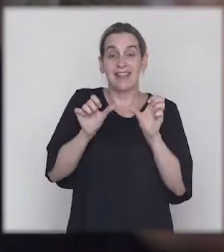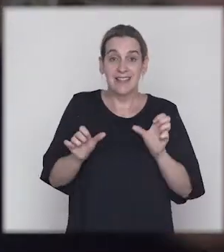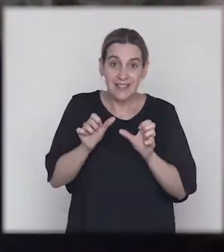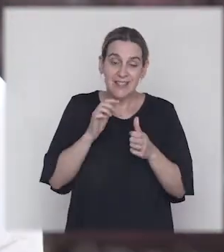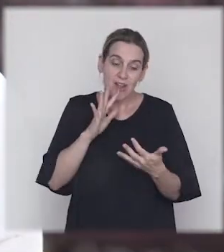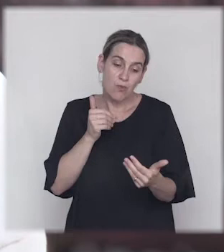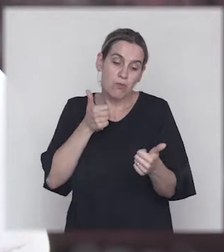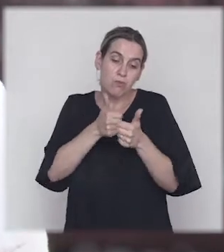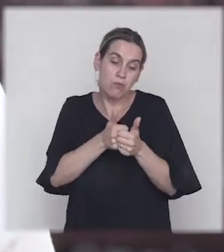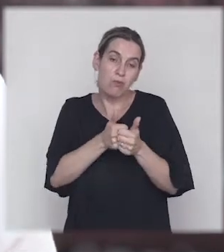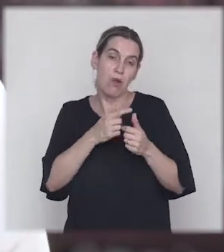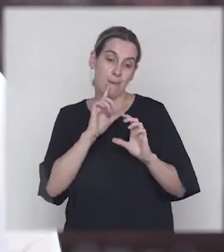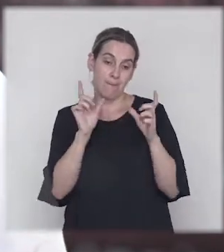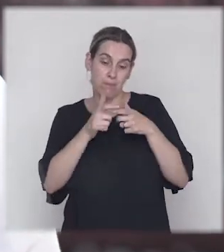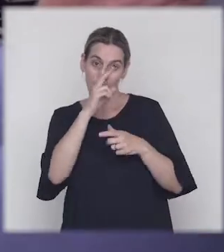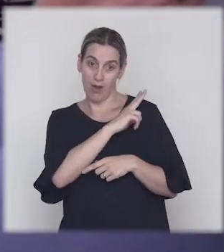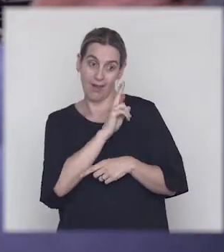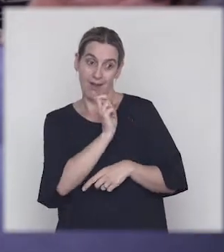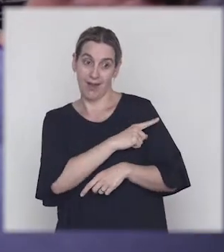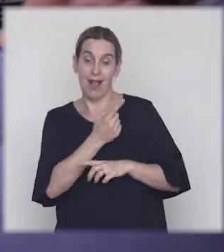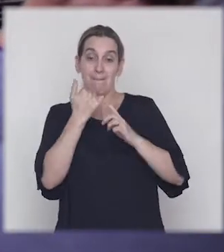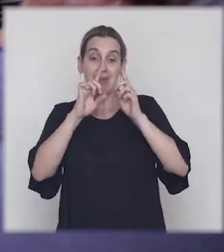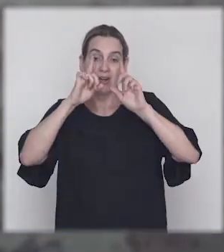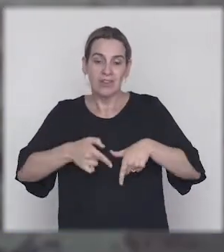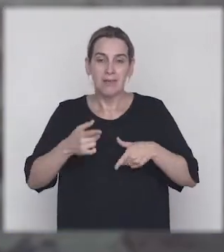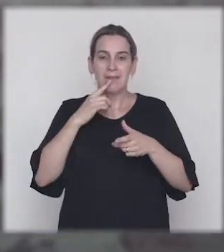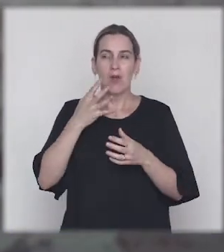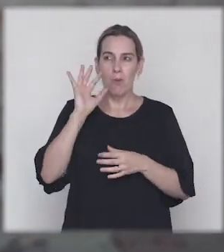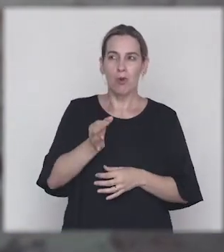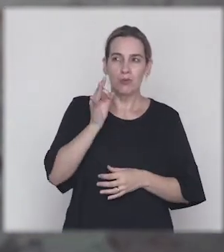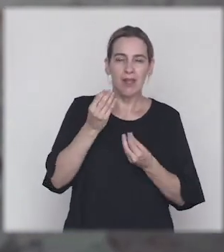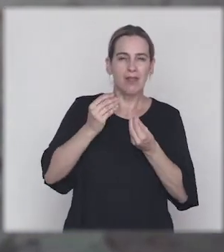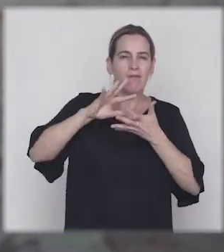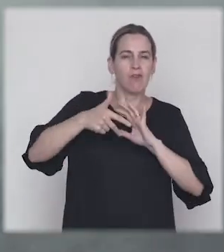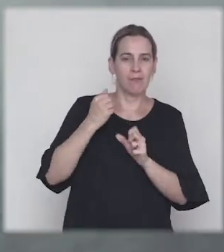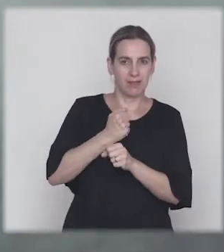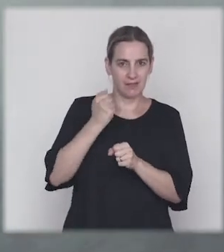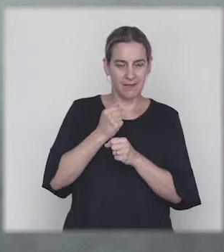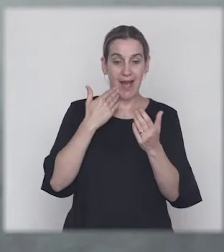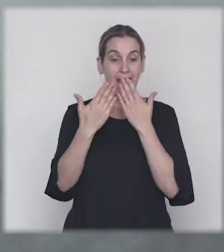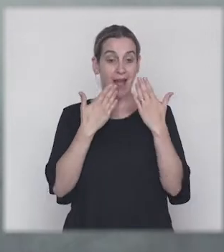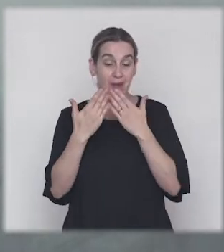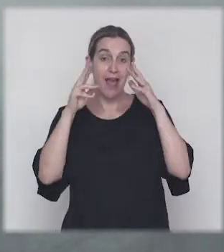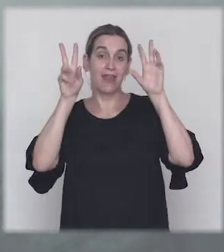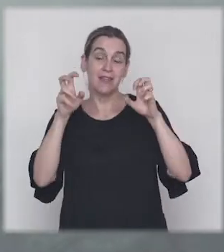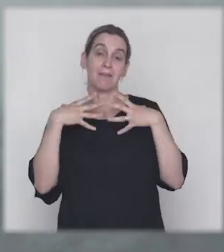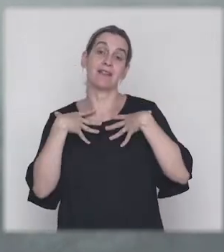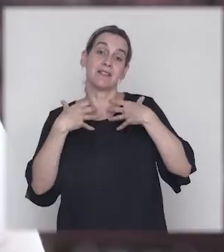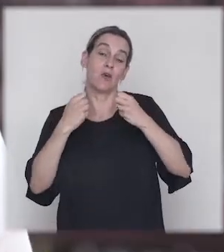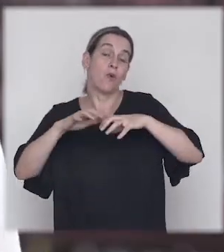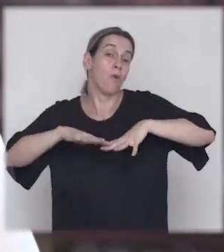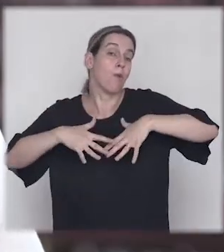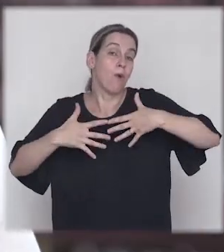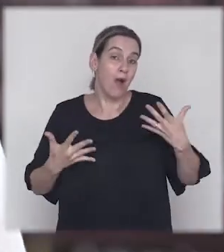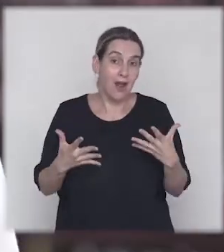ver con la cercanía de la policlínica, pero también hay una proximidad en la forma de trabajar. Hablar de los temas de la salud como